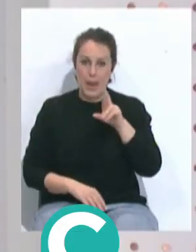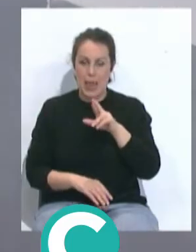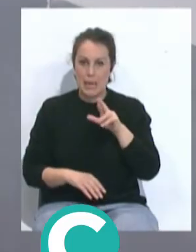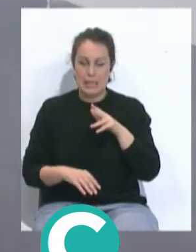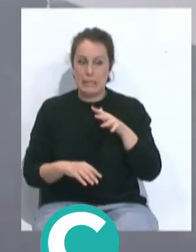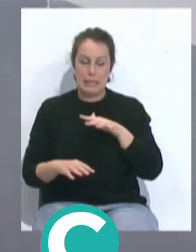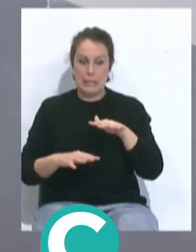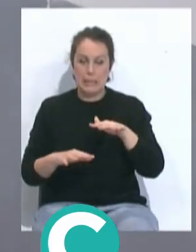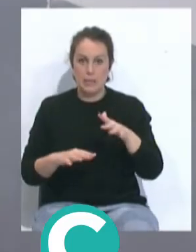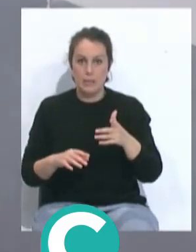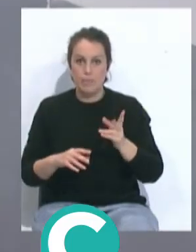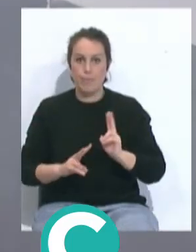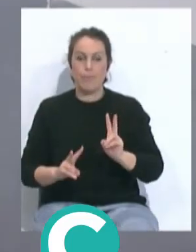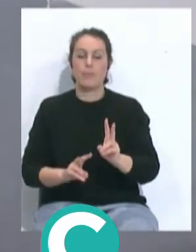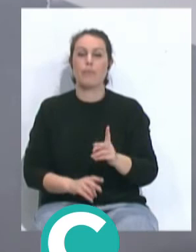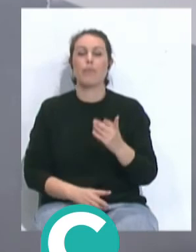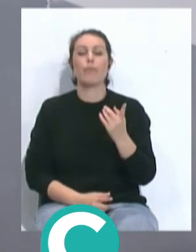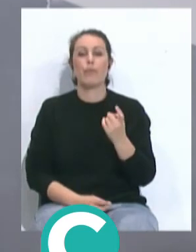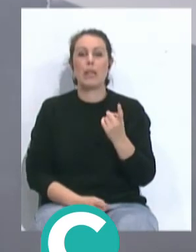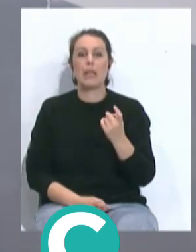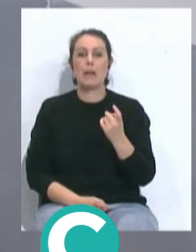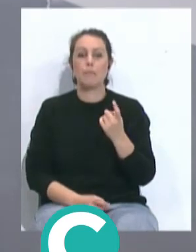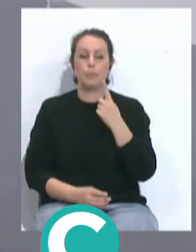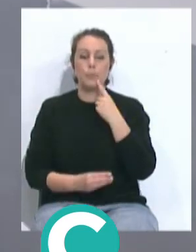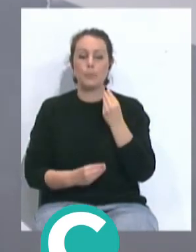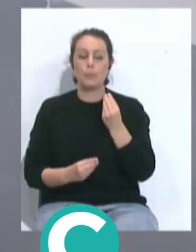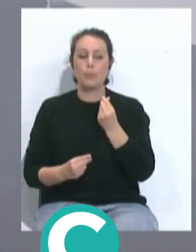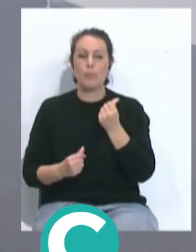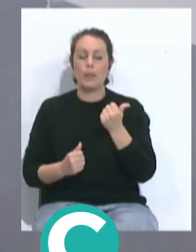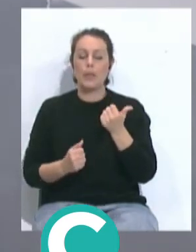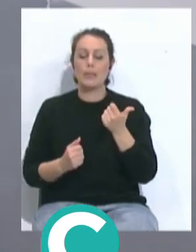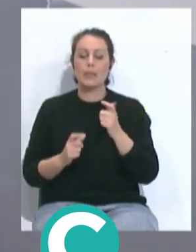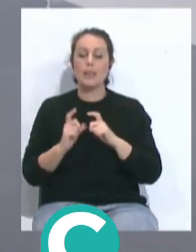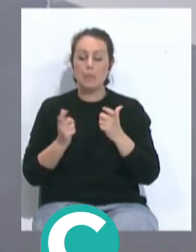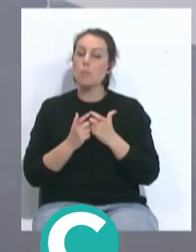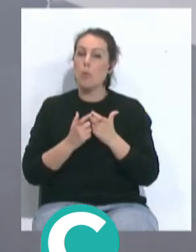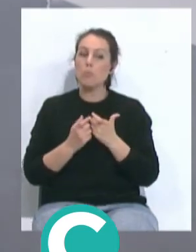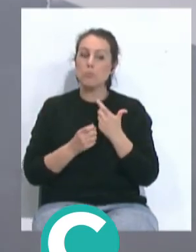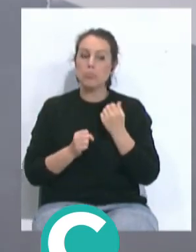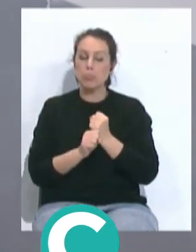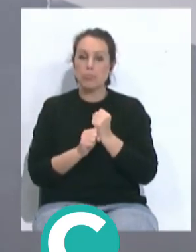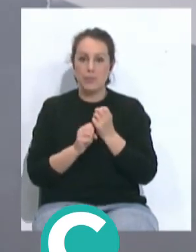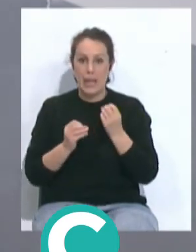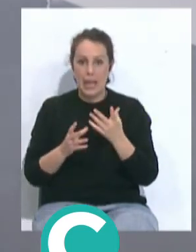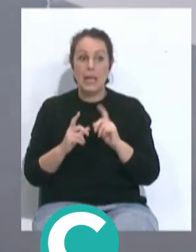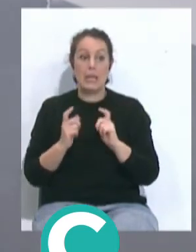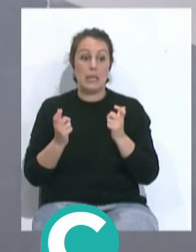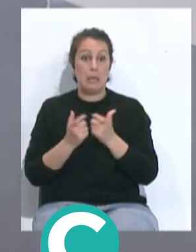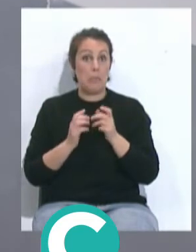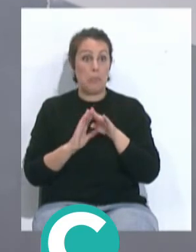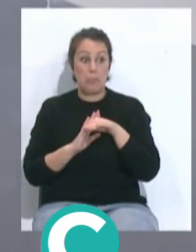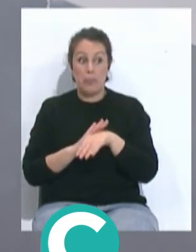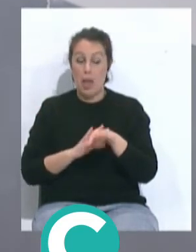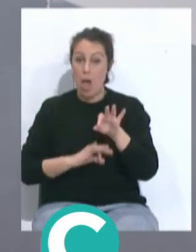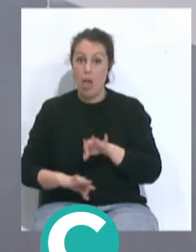inercia. Sí, te queda ese sabor de boca de que el equipo está respondiendo, que el equipo no se ha venido